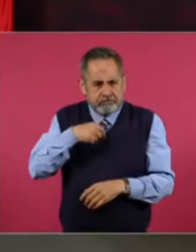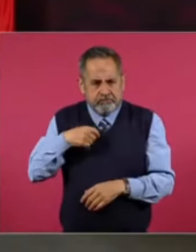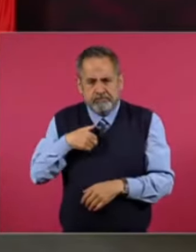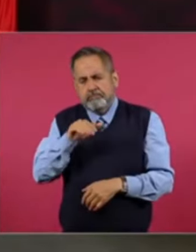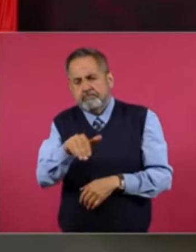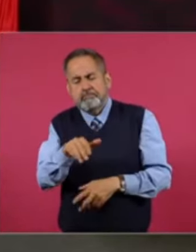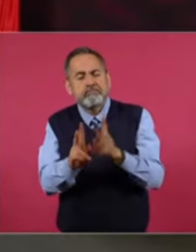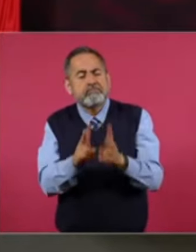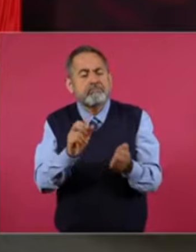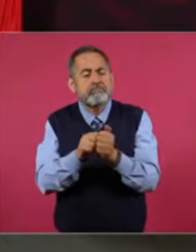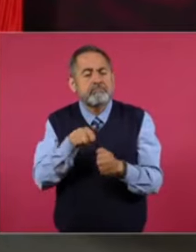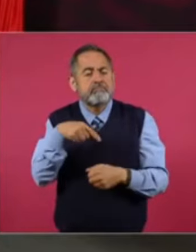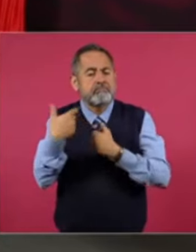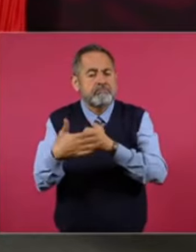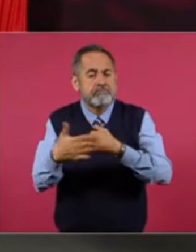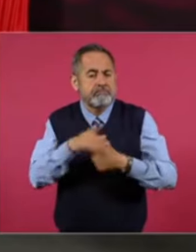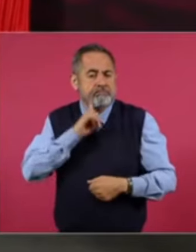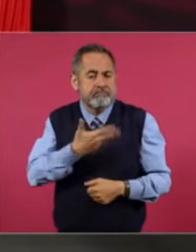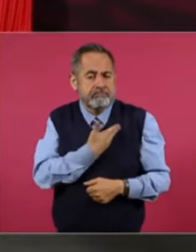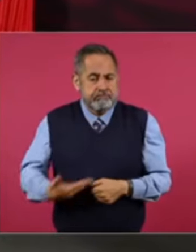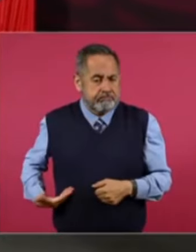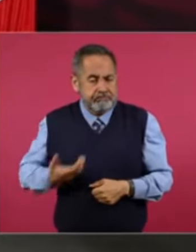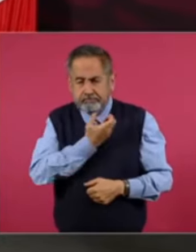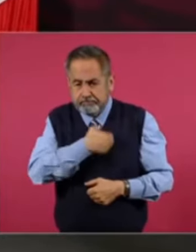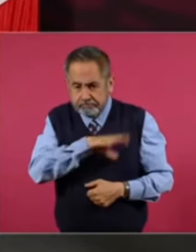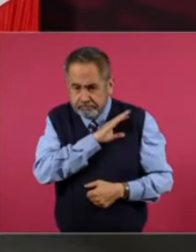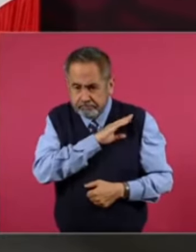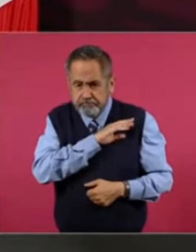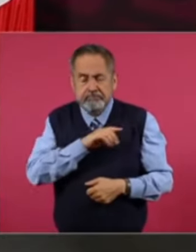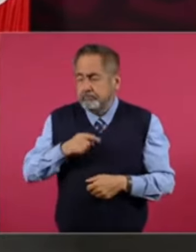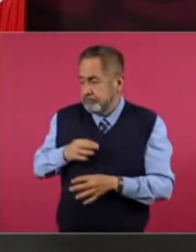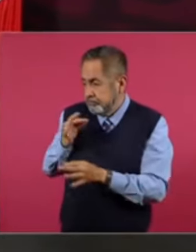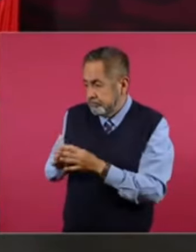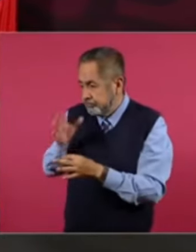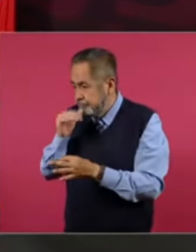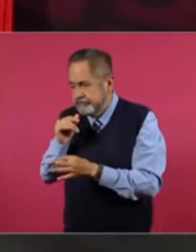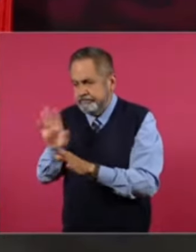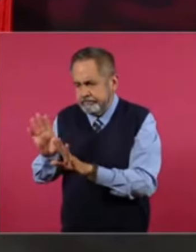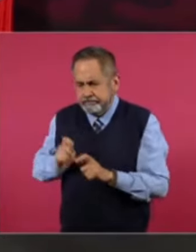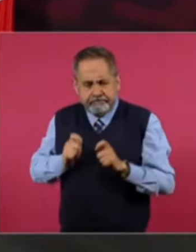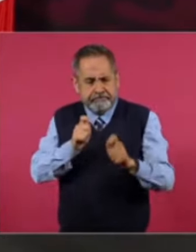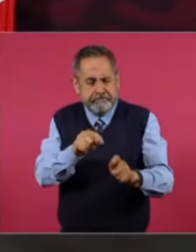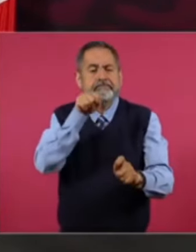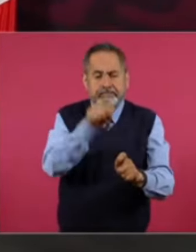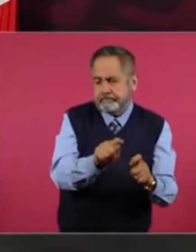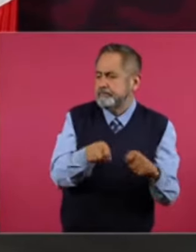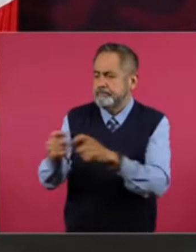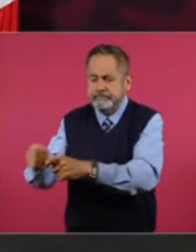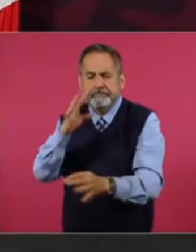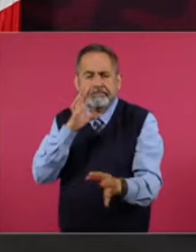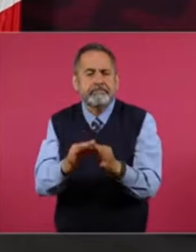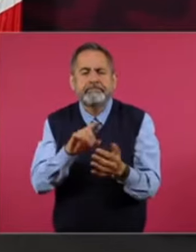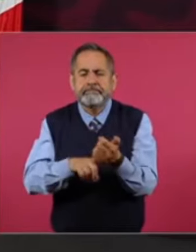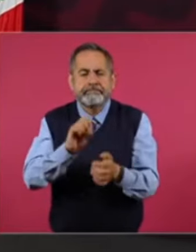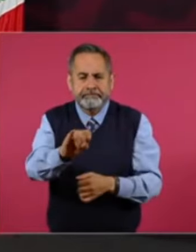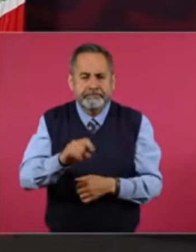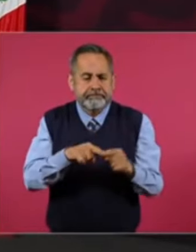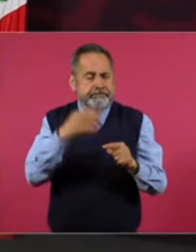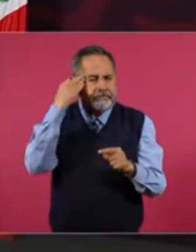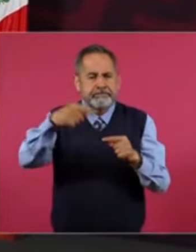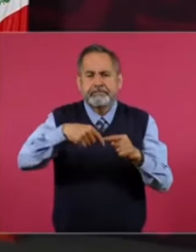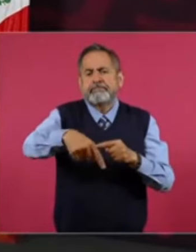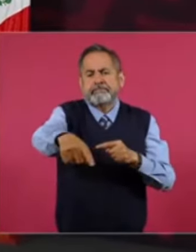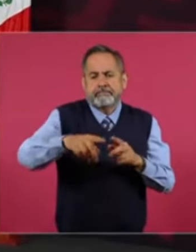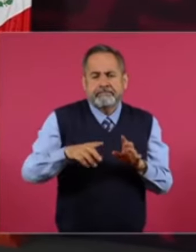Poder hablar con la Presidenta electa. Para que. En. El tiempo. Que ella va a